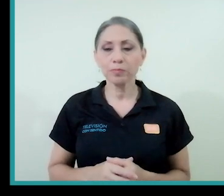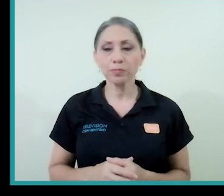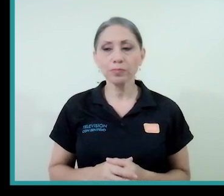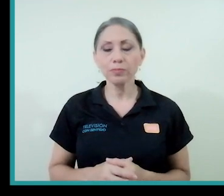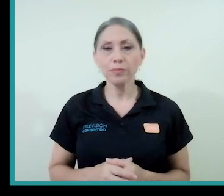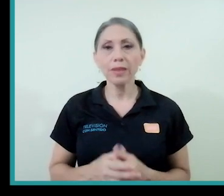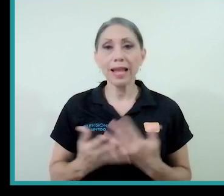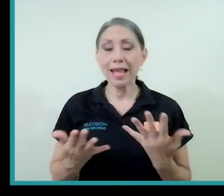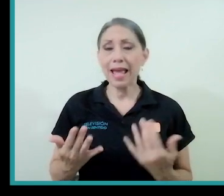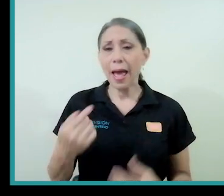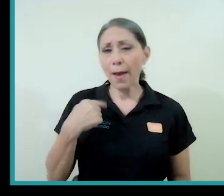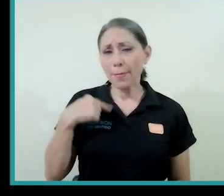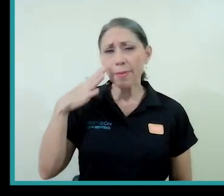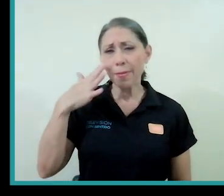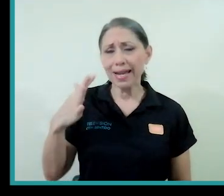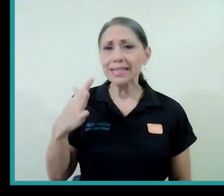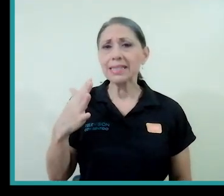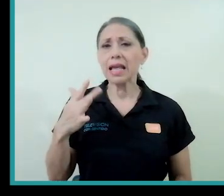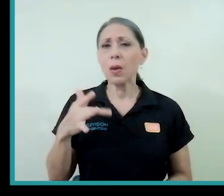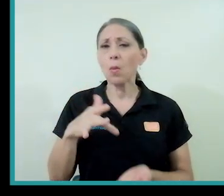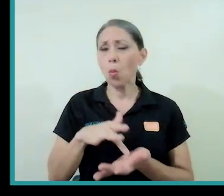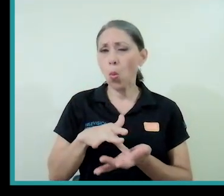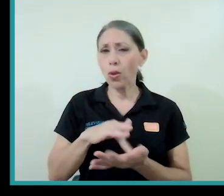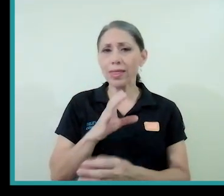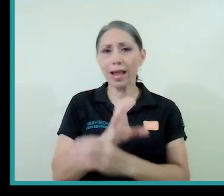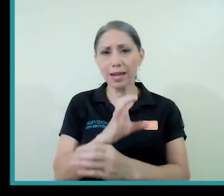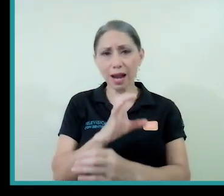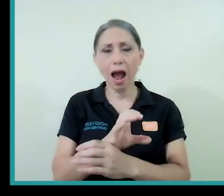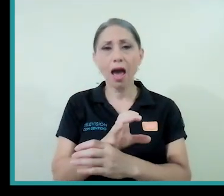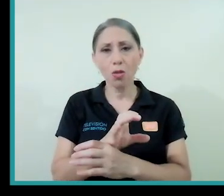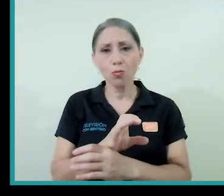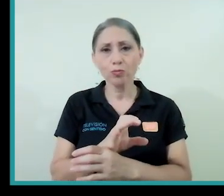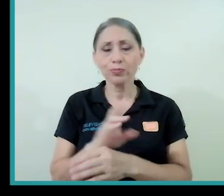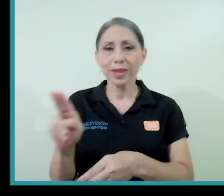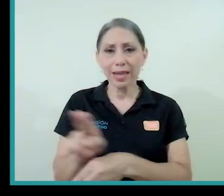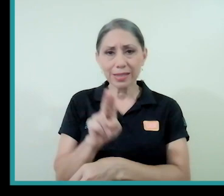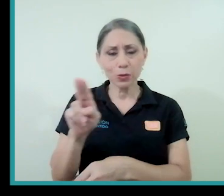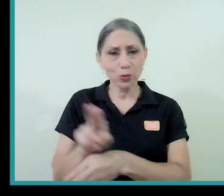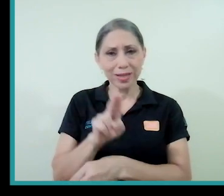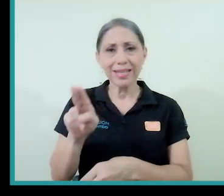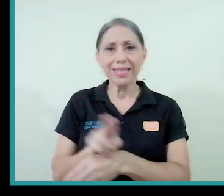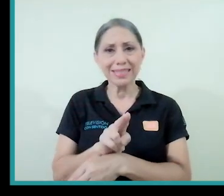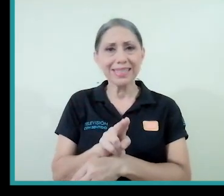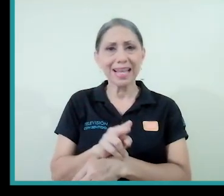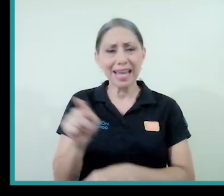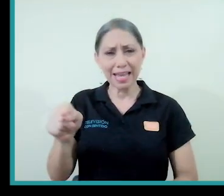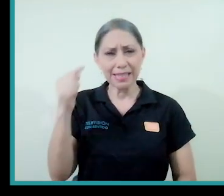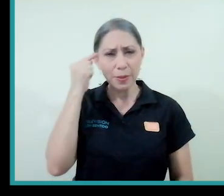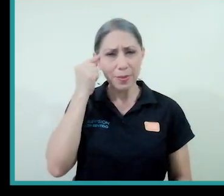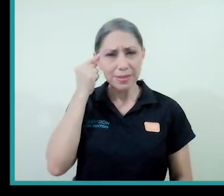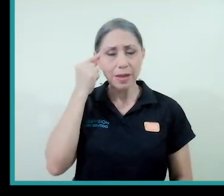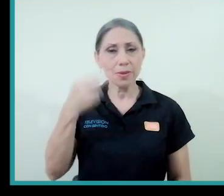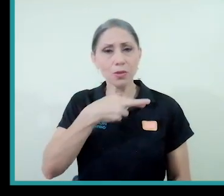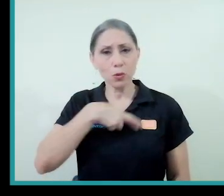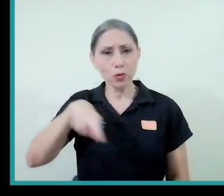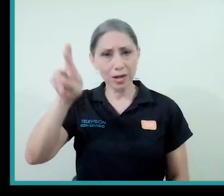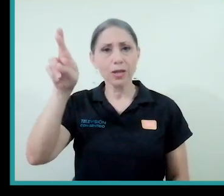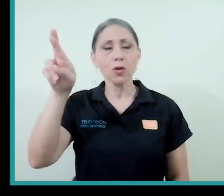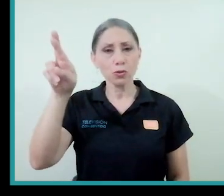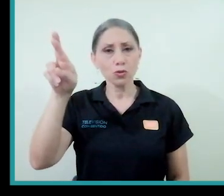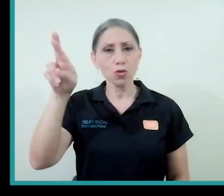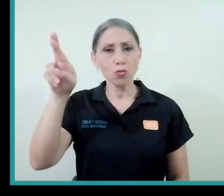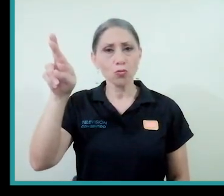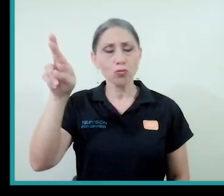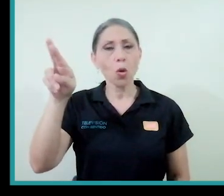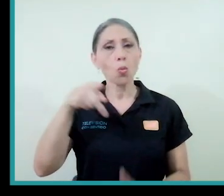A mí me parece muy delicado realmente, digamos, que se utilice este pensamiento religioso desde